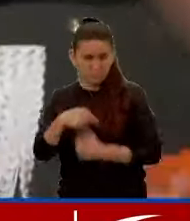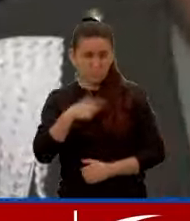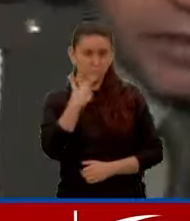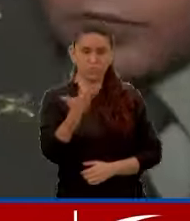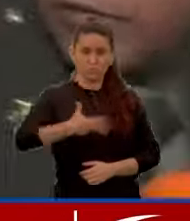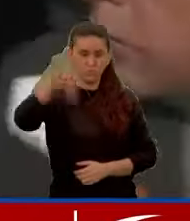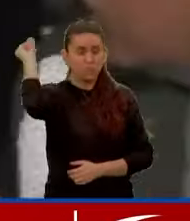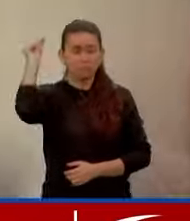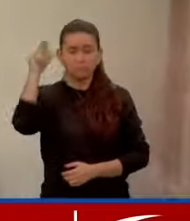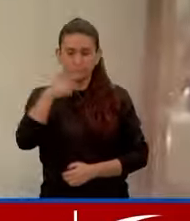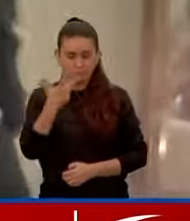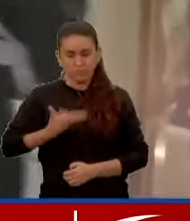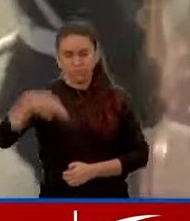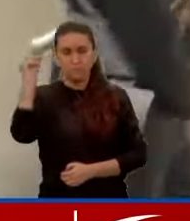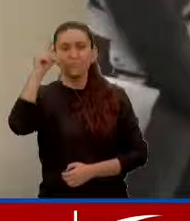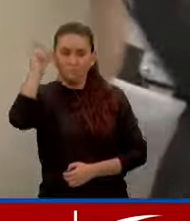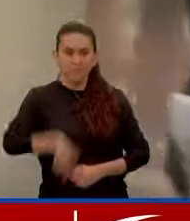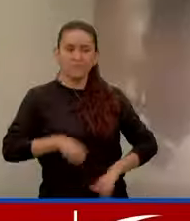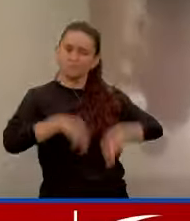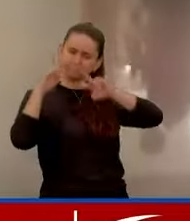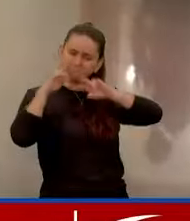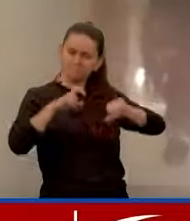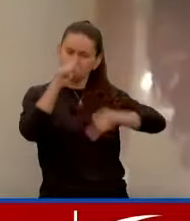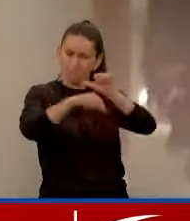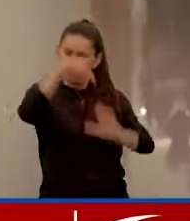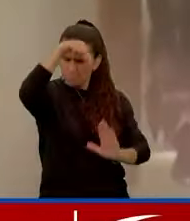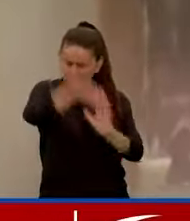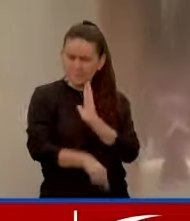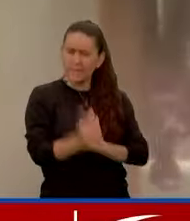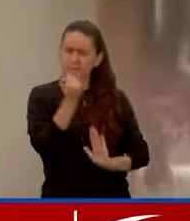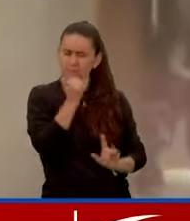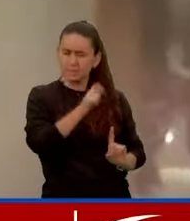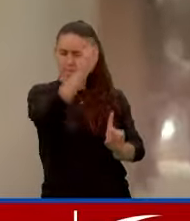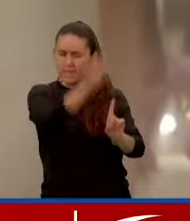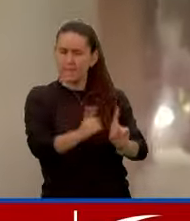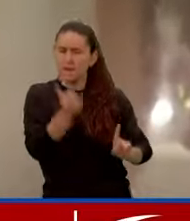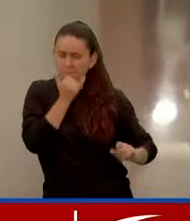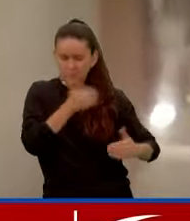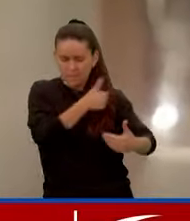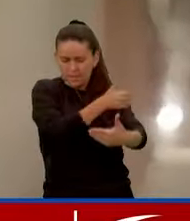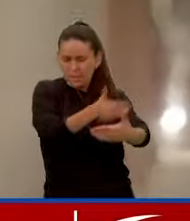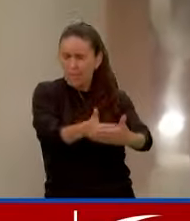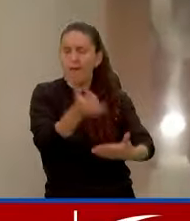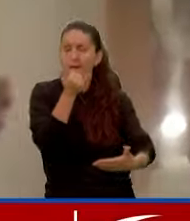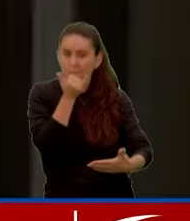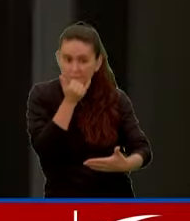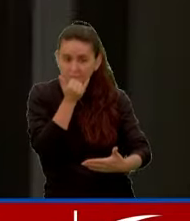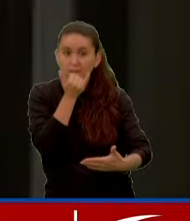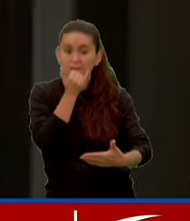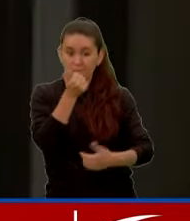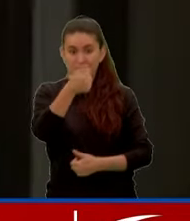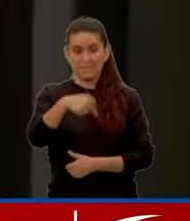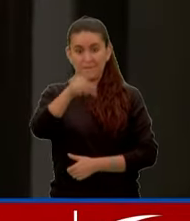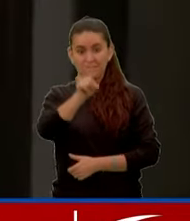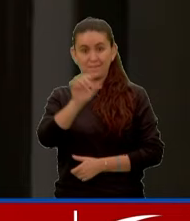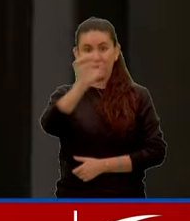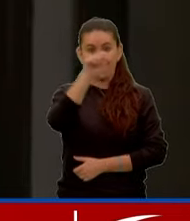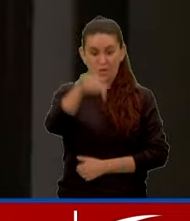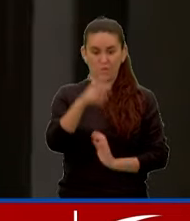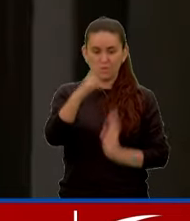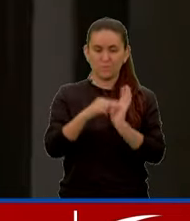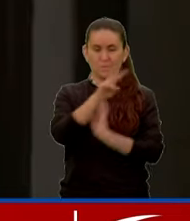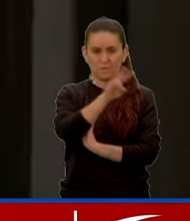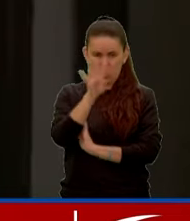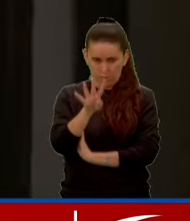solicitaron que se investigara más a fondo en este expediente. Es así como el 16 de enero de este año,